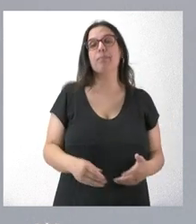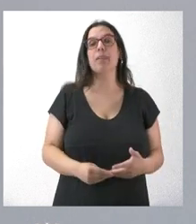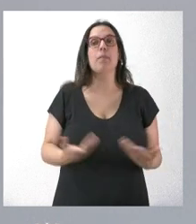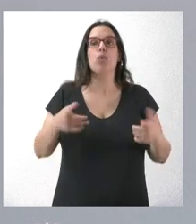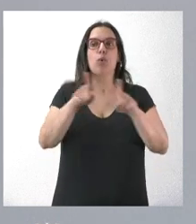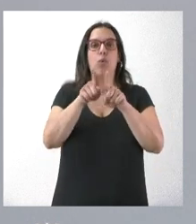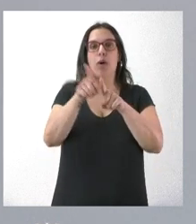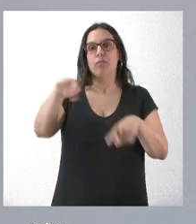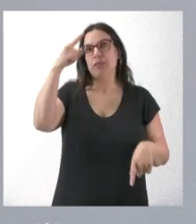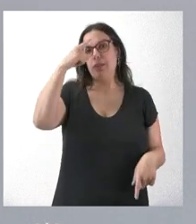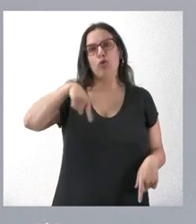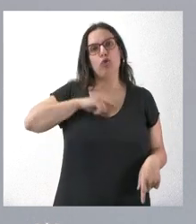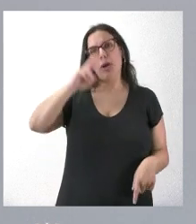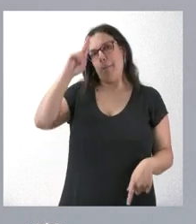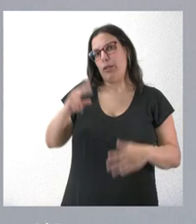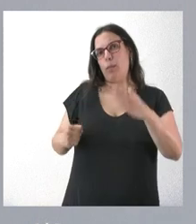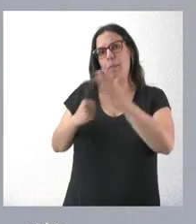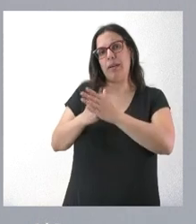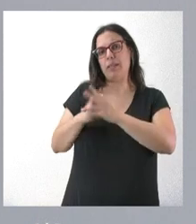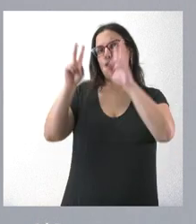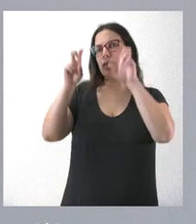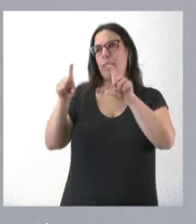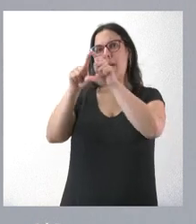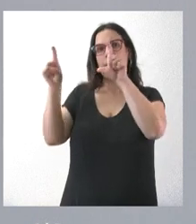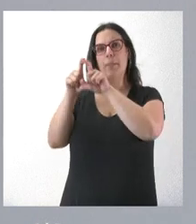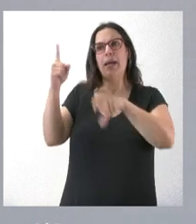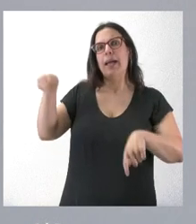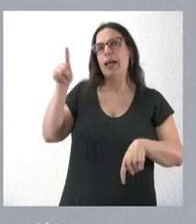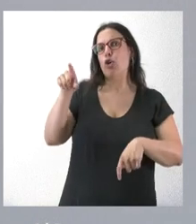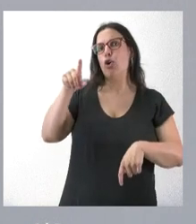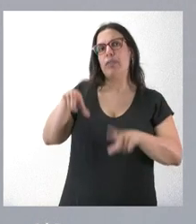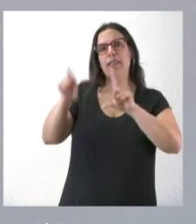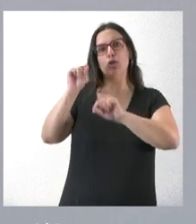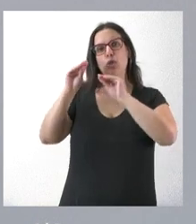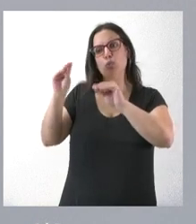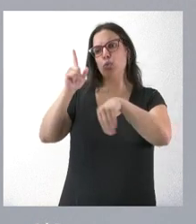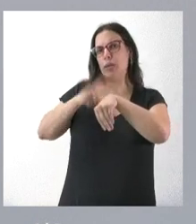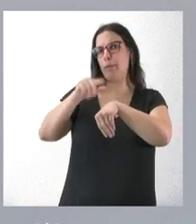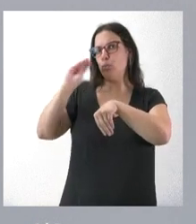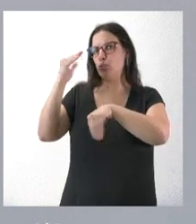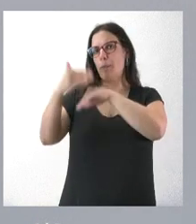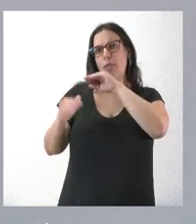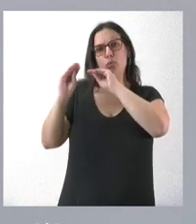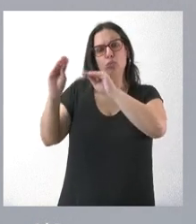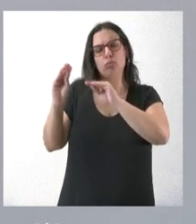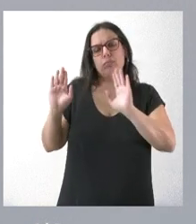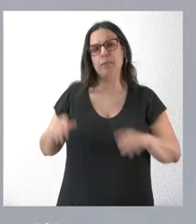como ustedes saben, somos muy respetuosos con las decisiones empresariales, tienen que ser ellos los que anuncien sus tiempos, sus plazos y sus actividades.